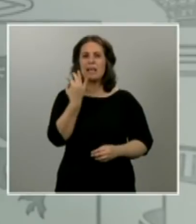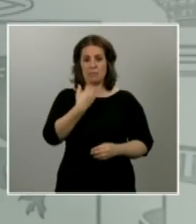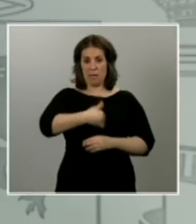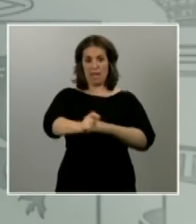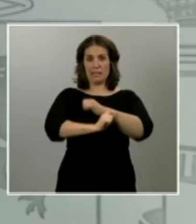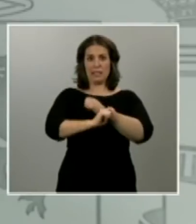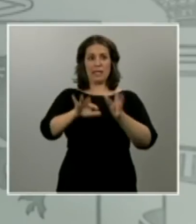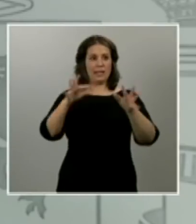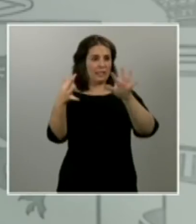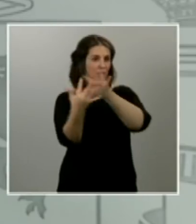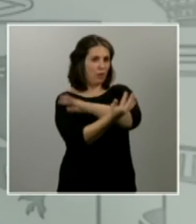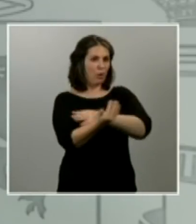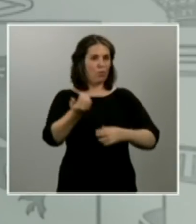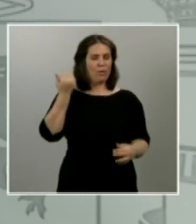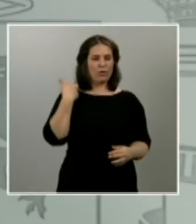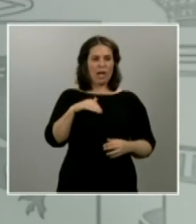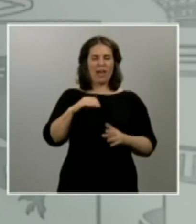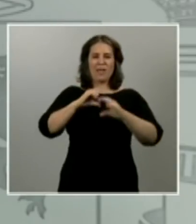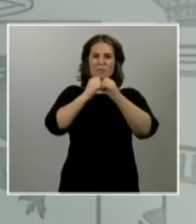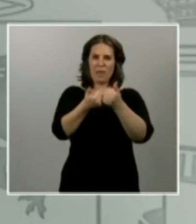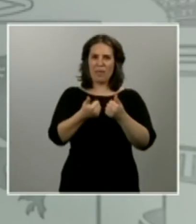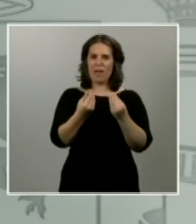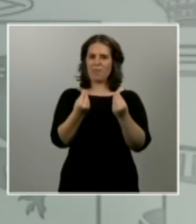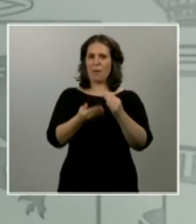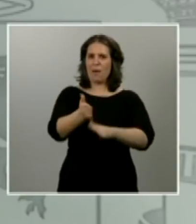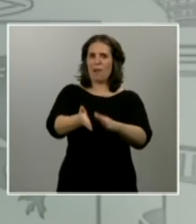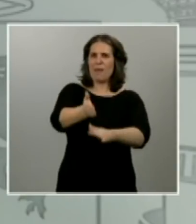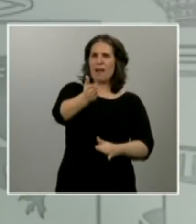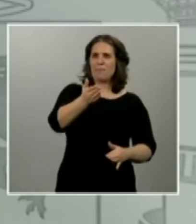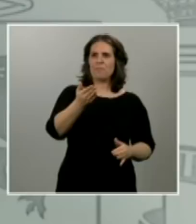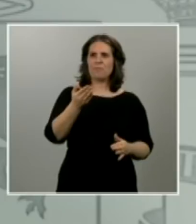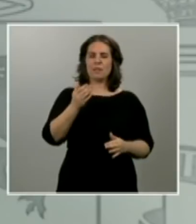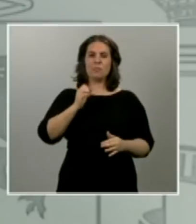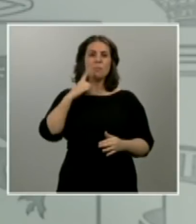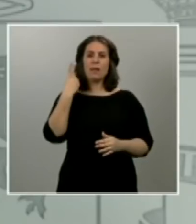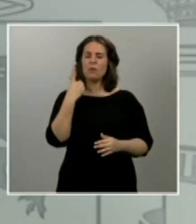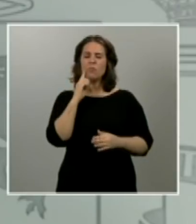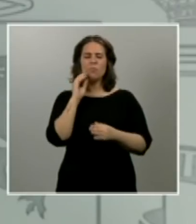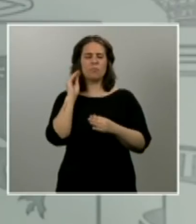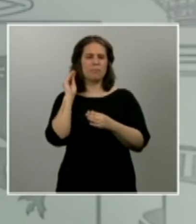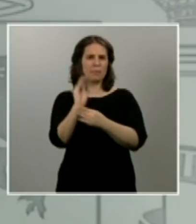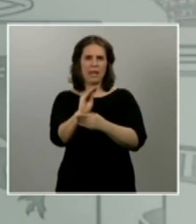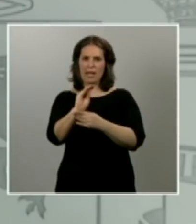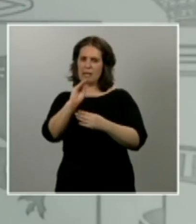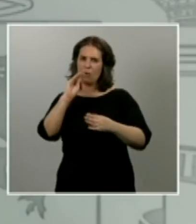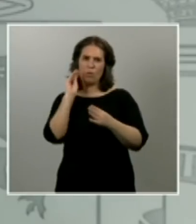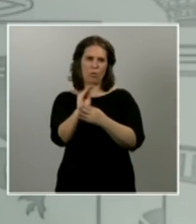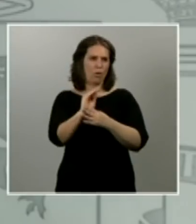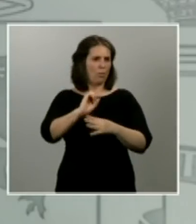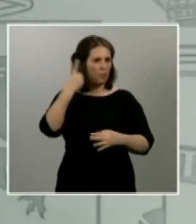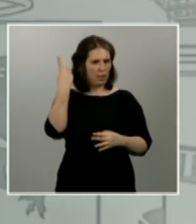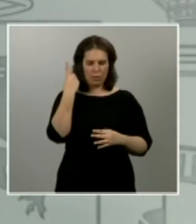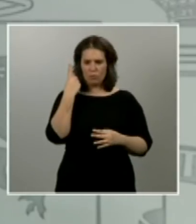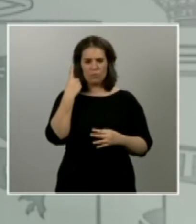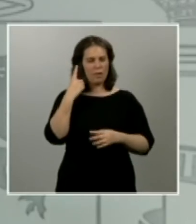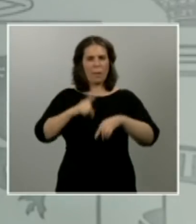estamos empezando a ver la luz son en primer lugar de una extraordinaria precaución en función por tanto de los criterios que nos marquen